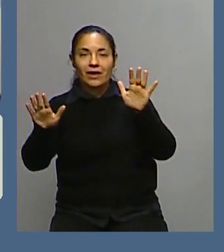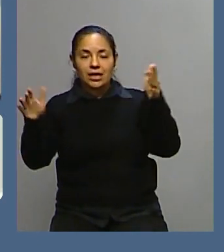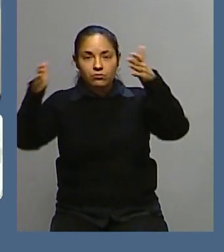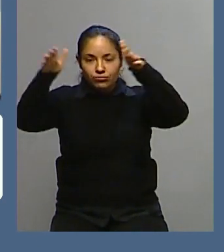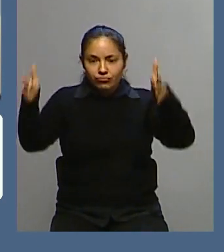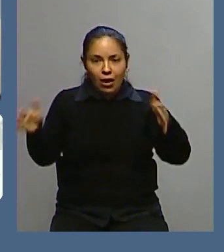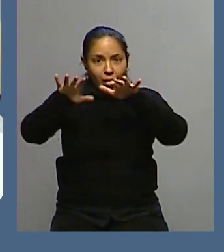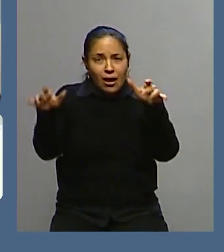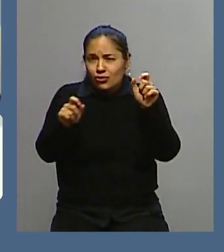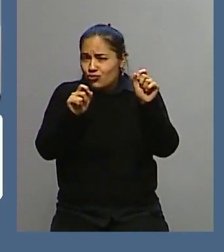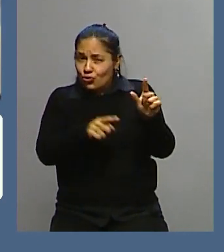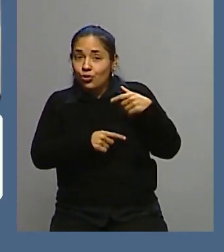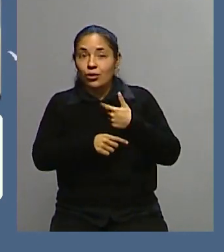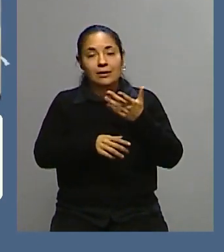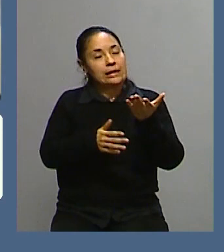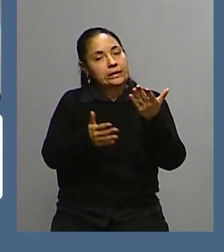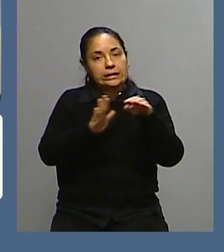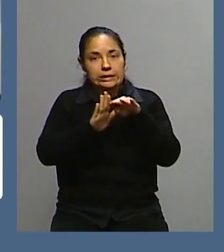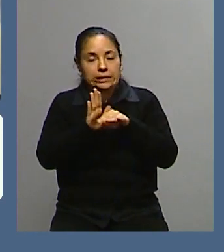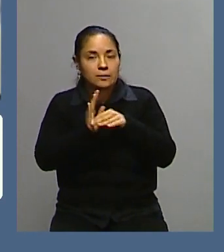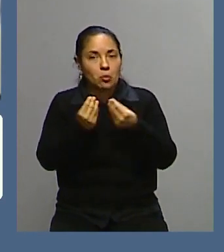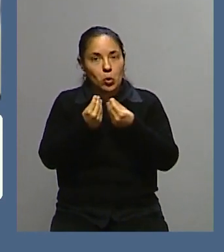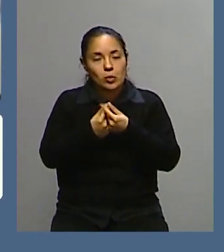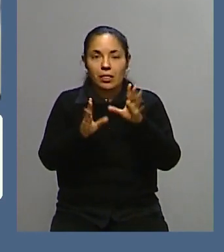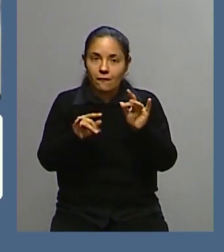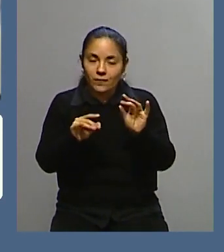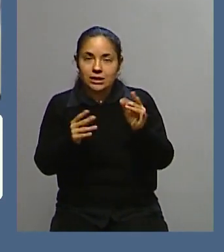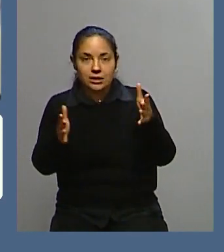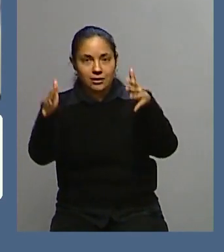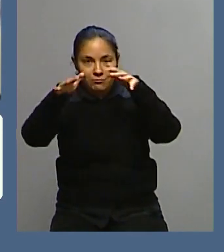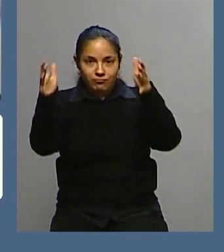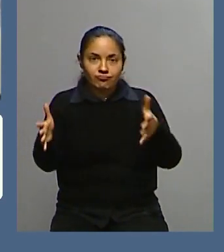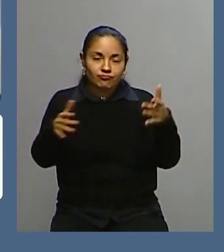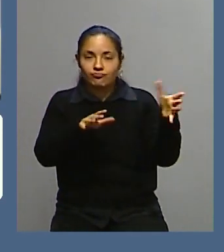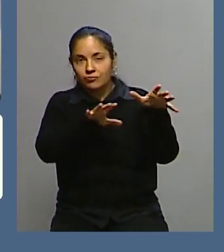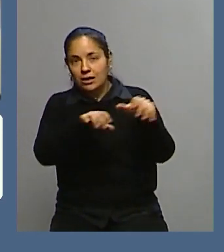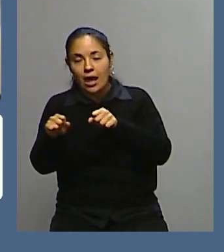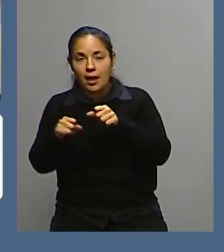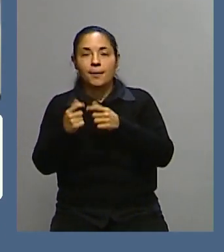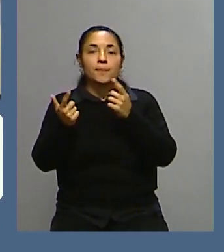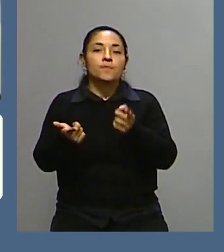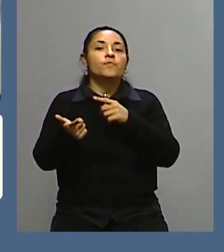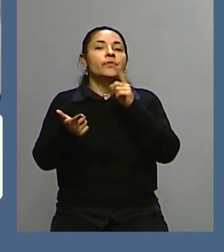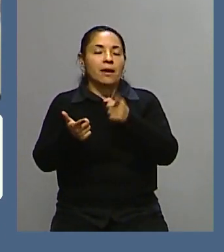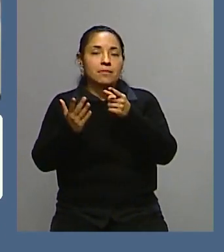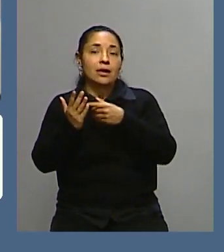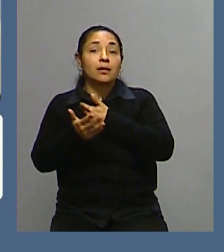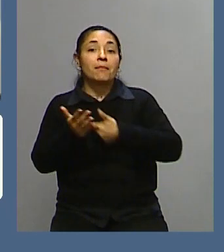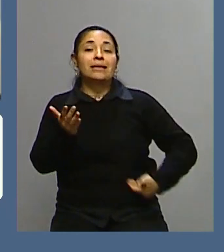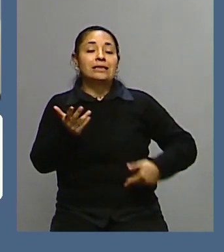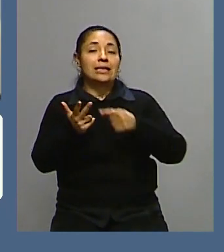requisitos con eso mismo. Lo mismo el primer ministro de Israel.